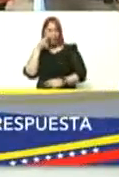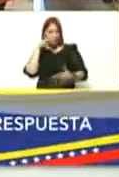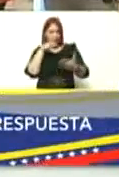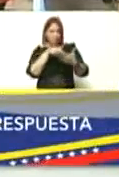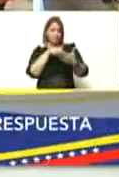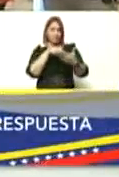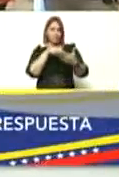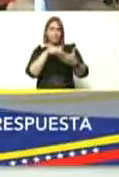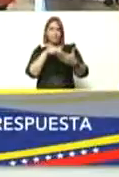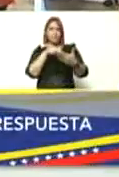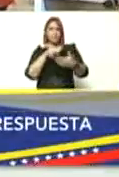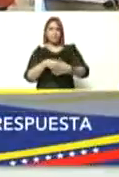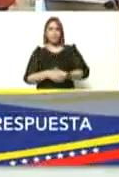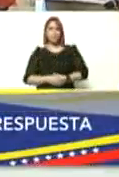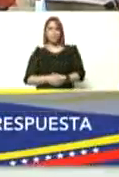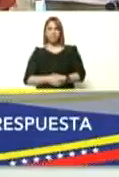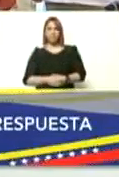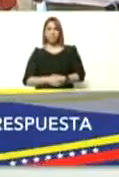este mensaje